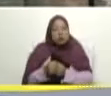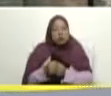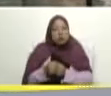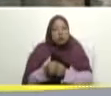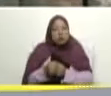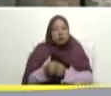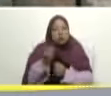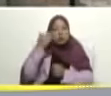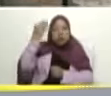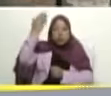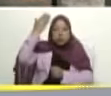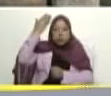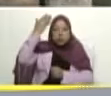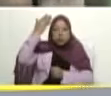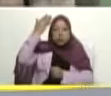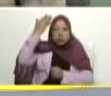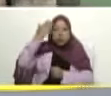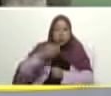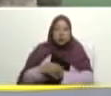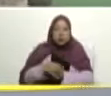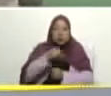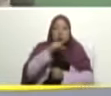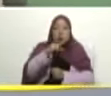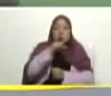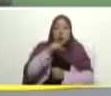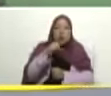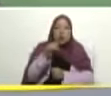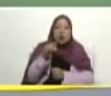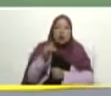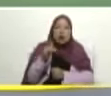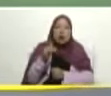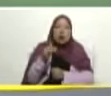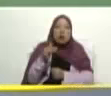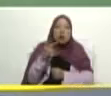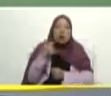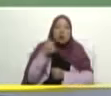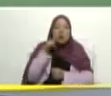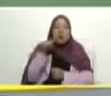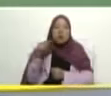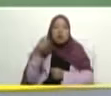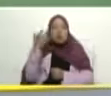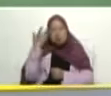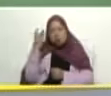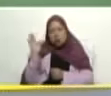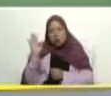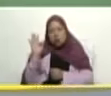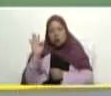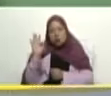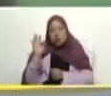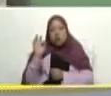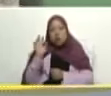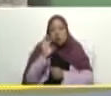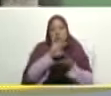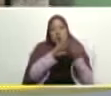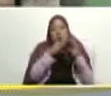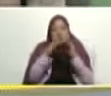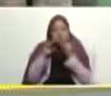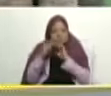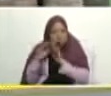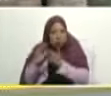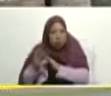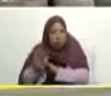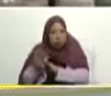bueno aquí se hizo un reporte yo hice un reporte por decirlo así comunitario global